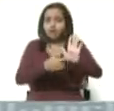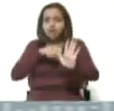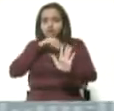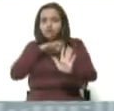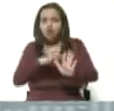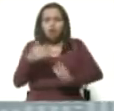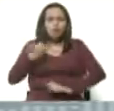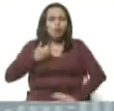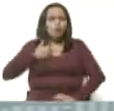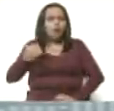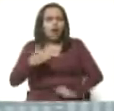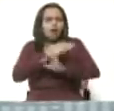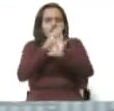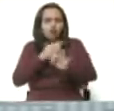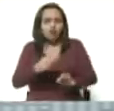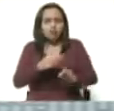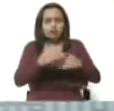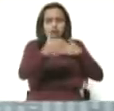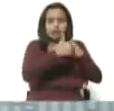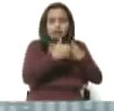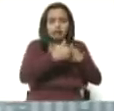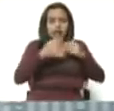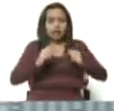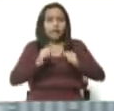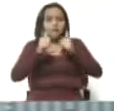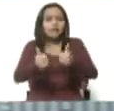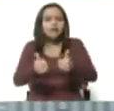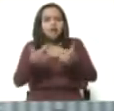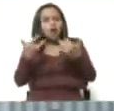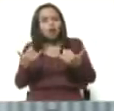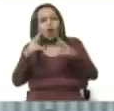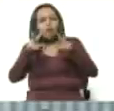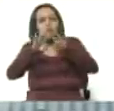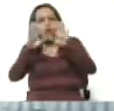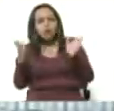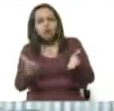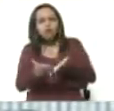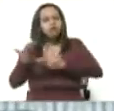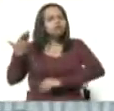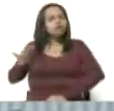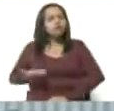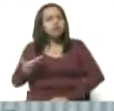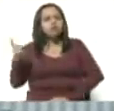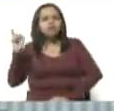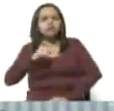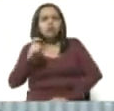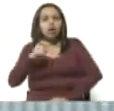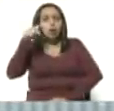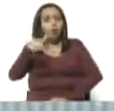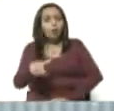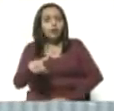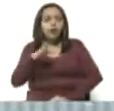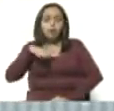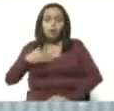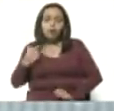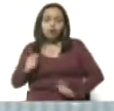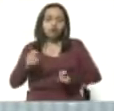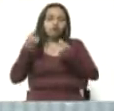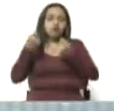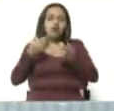intento de unilateralismo. Que surge ese nuevo mundo tan indispensable hoy y que podamos salir adelante.